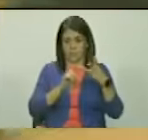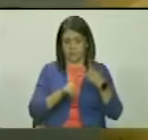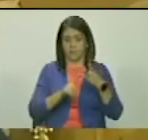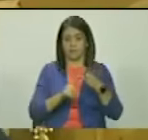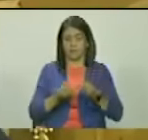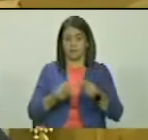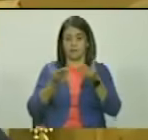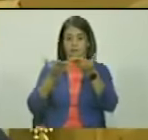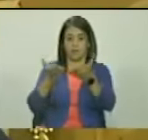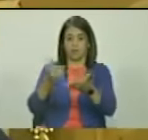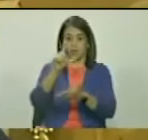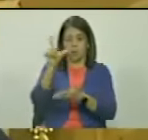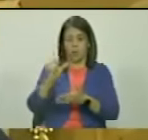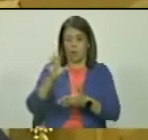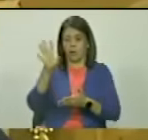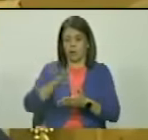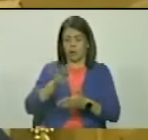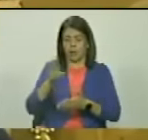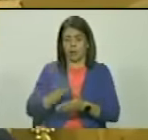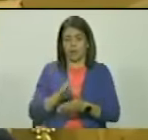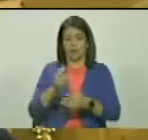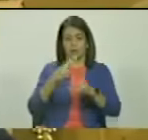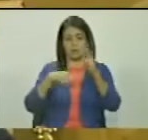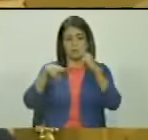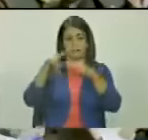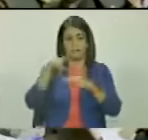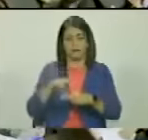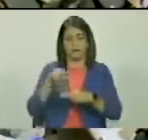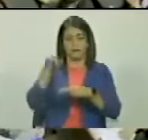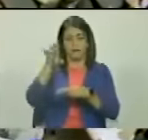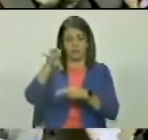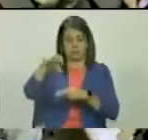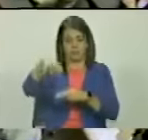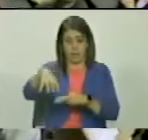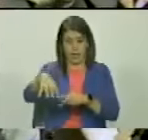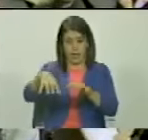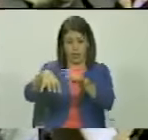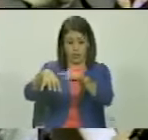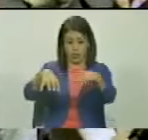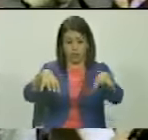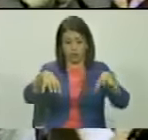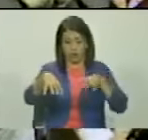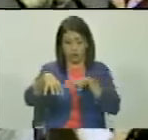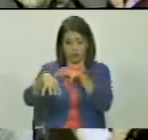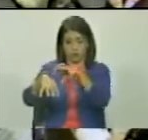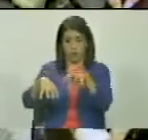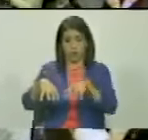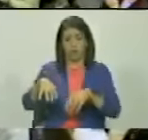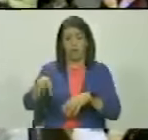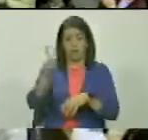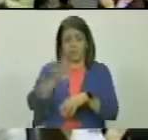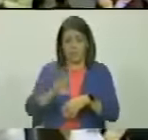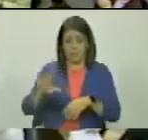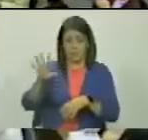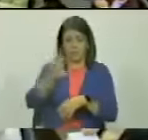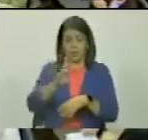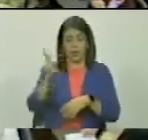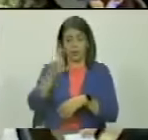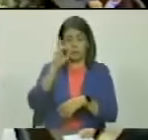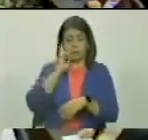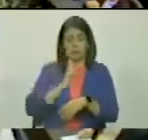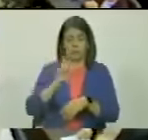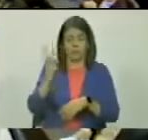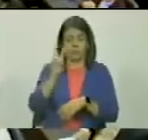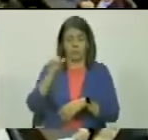otorgar a la guayana esequiva la categoría de estado dentro de la división político territorial de la república